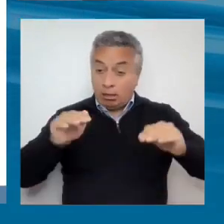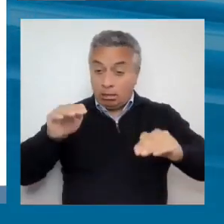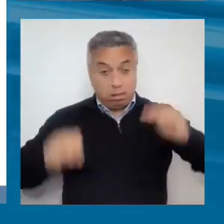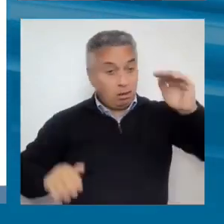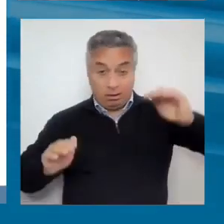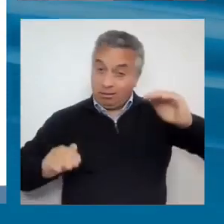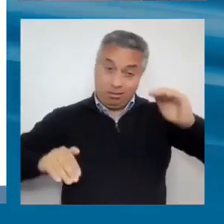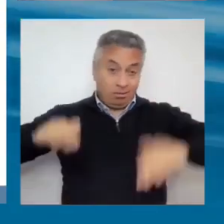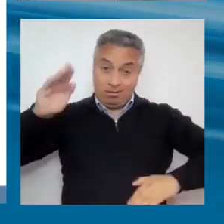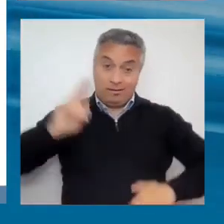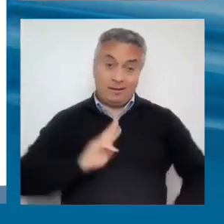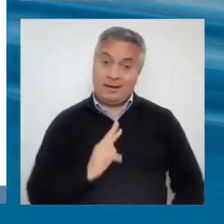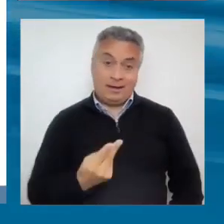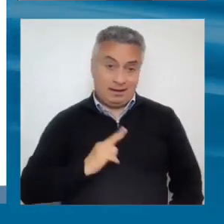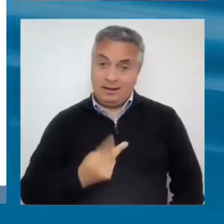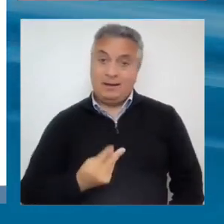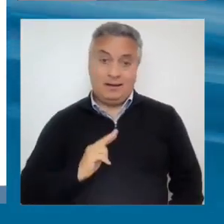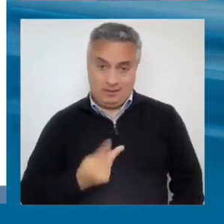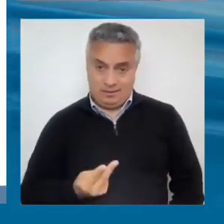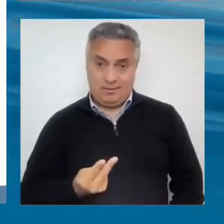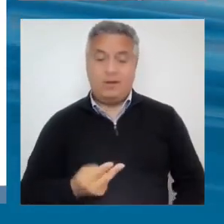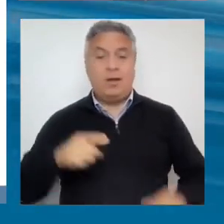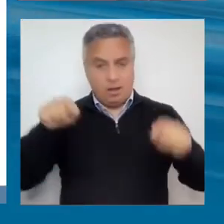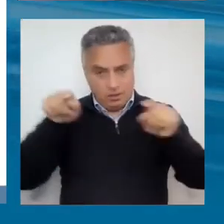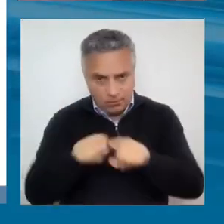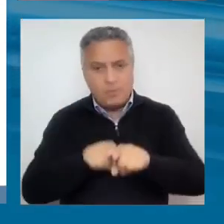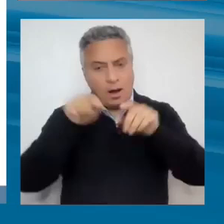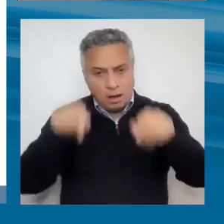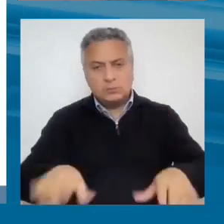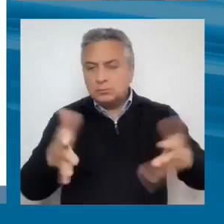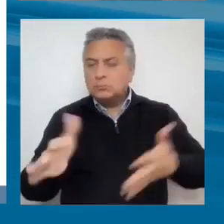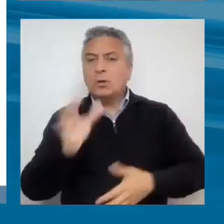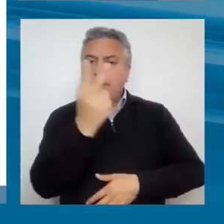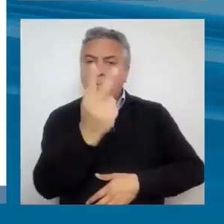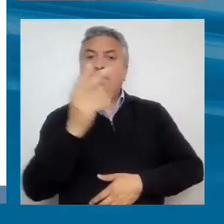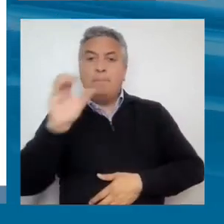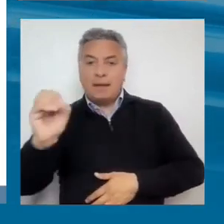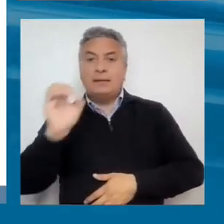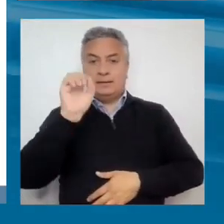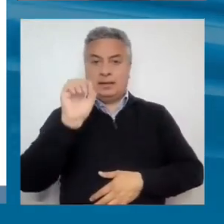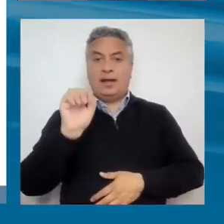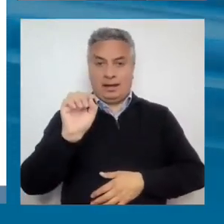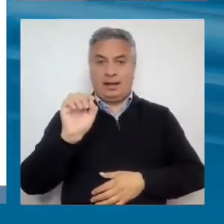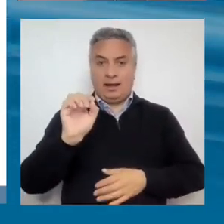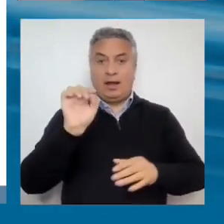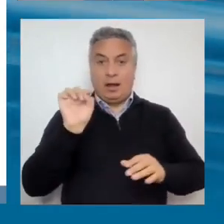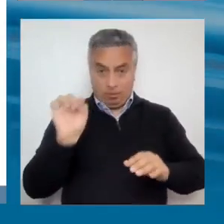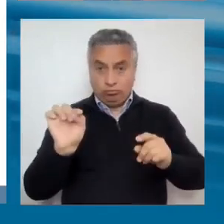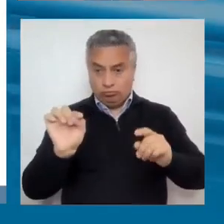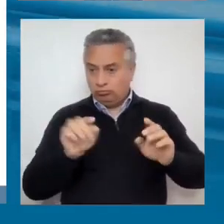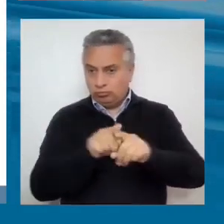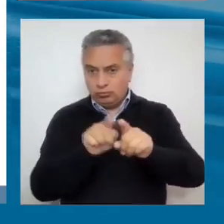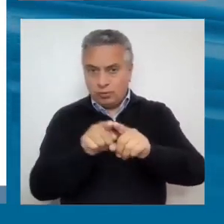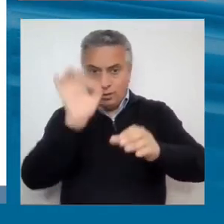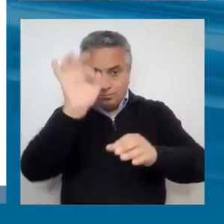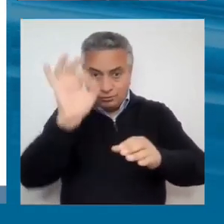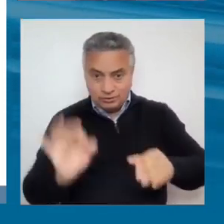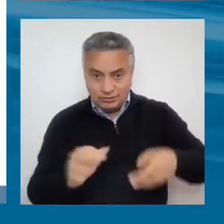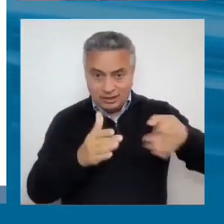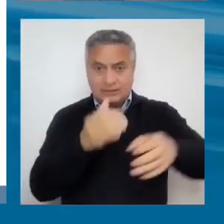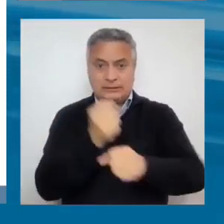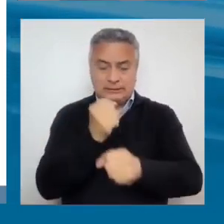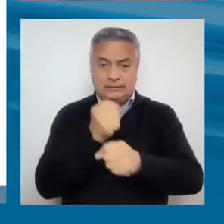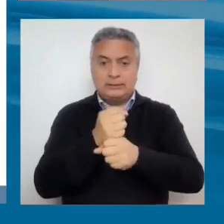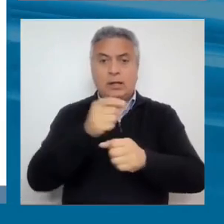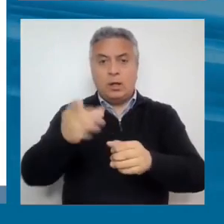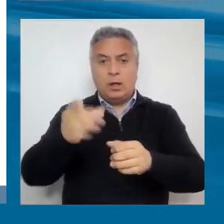teniendo una diferencia promedio en la región de 20 puntos entre la tasa de participación en el mercado laboral de las mujeres y los hombres